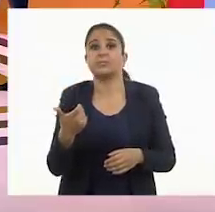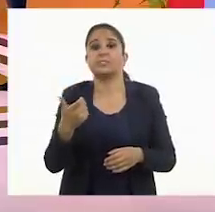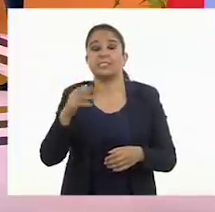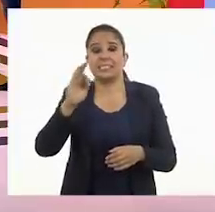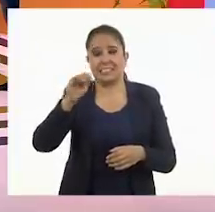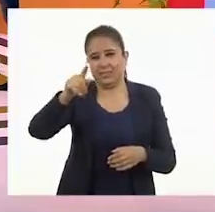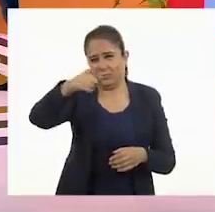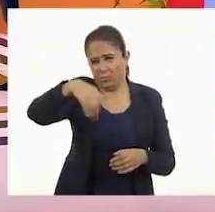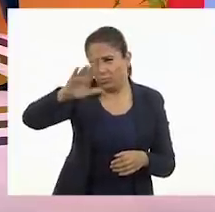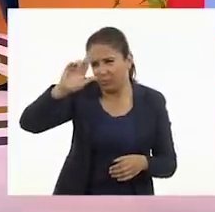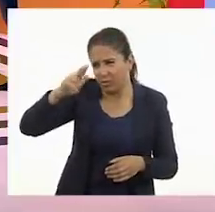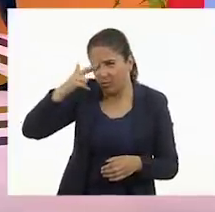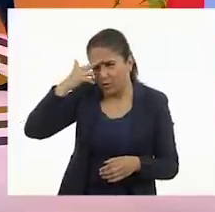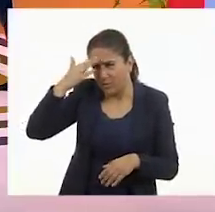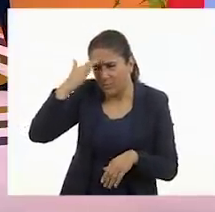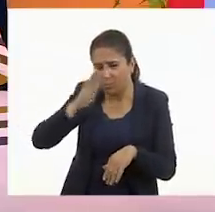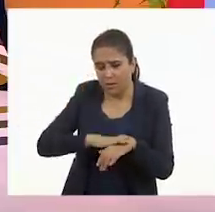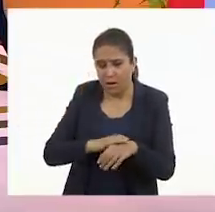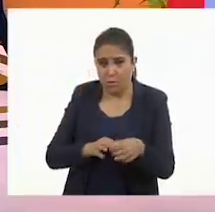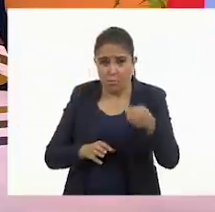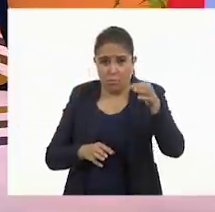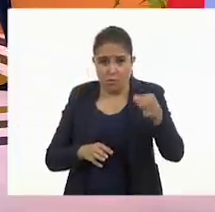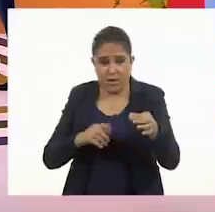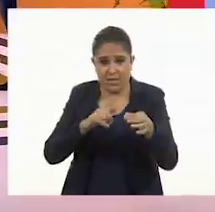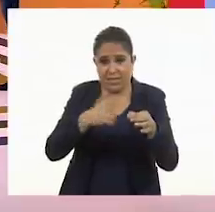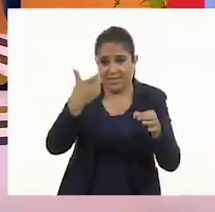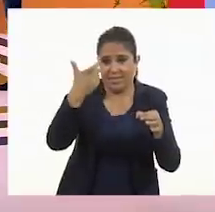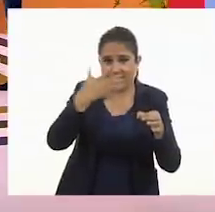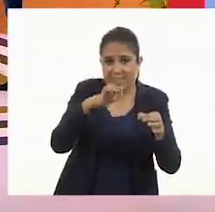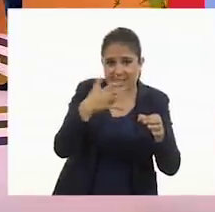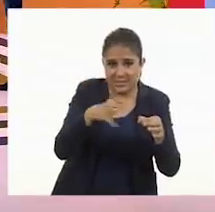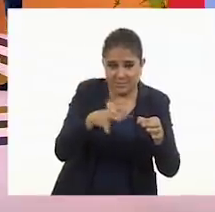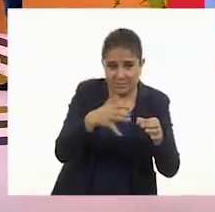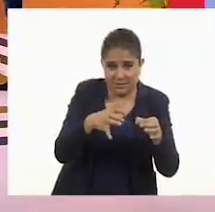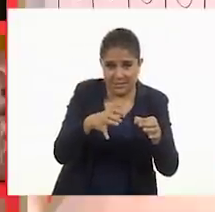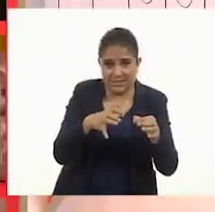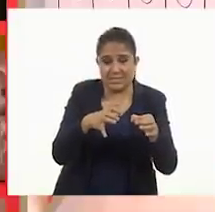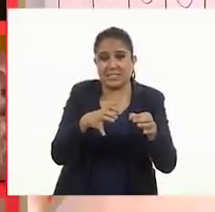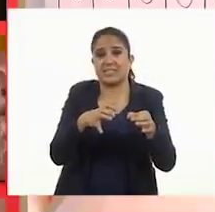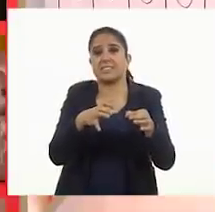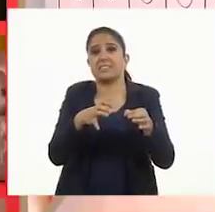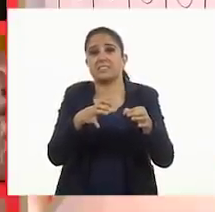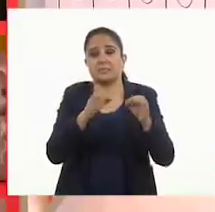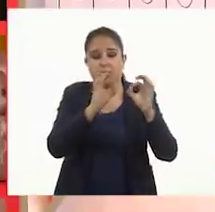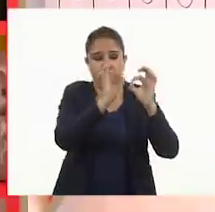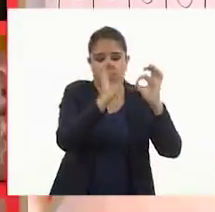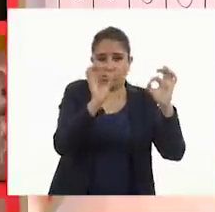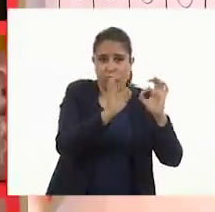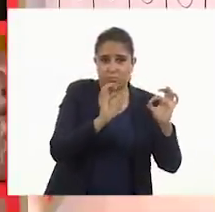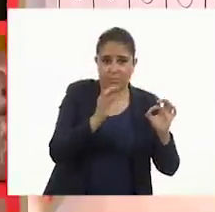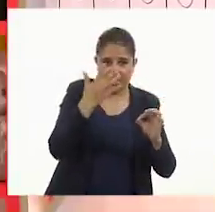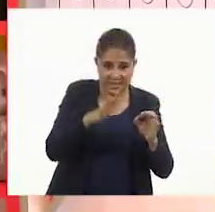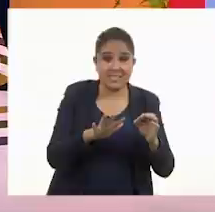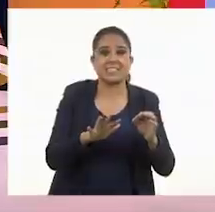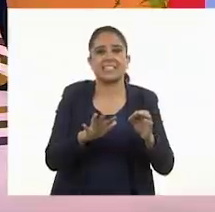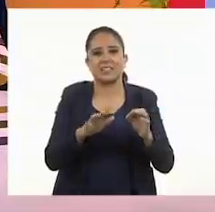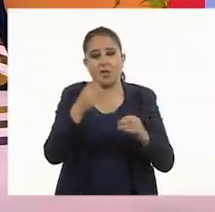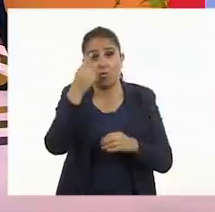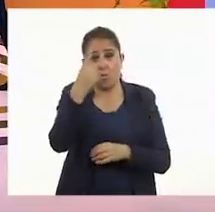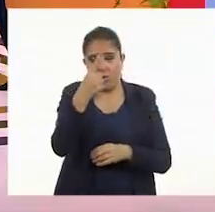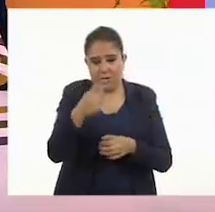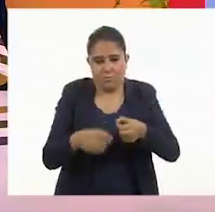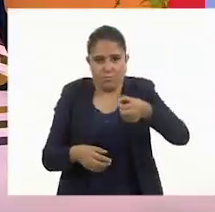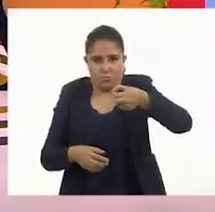si recordamos, una moneda vale diez, que representaba un tablero. Entonces, sí, va a ser